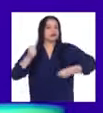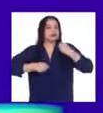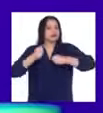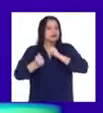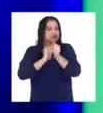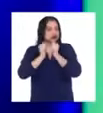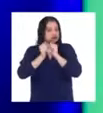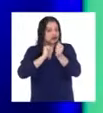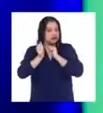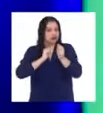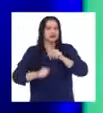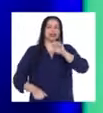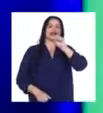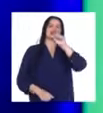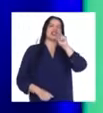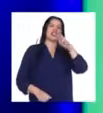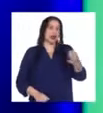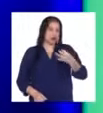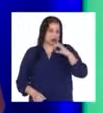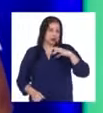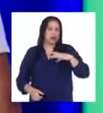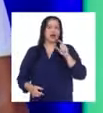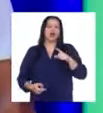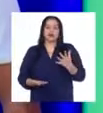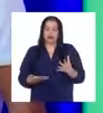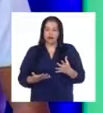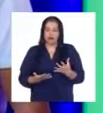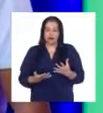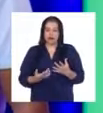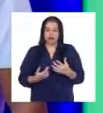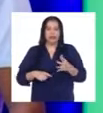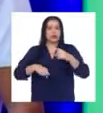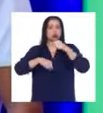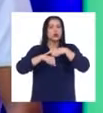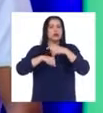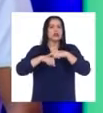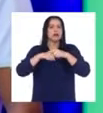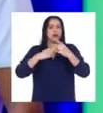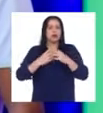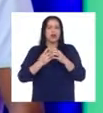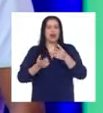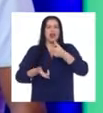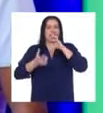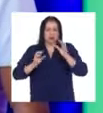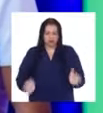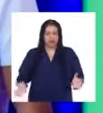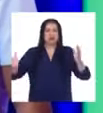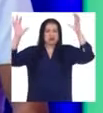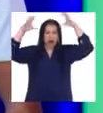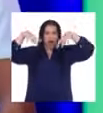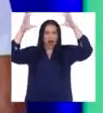Santiago. Estábamos en medio de las inundaciones por el Niño Costero.